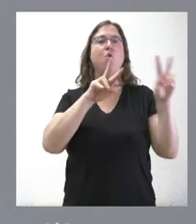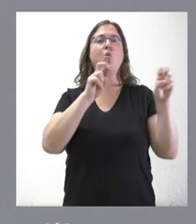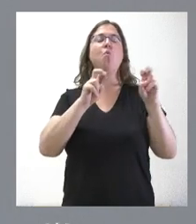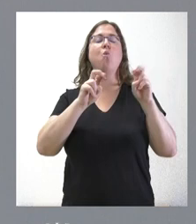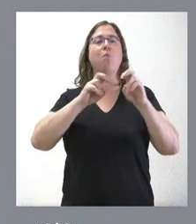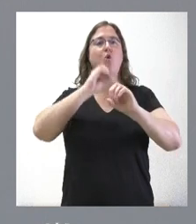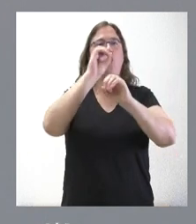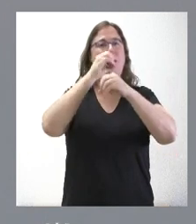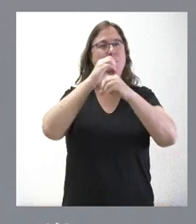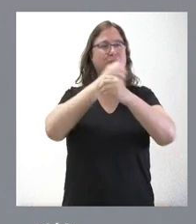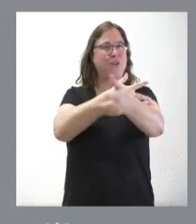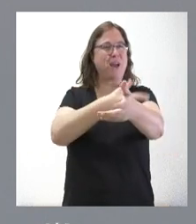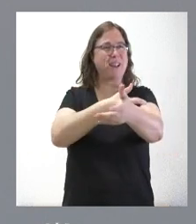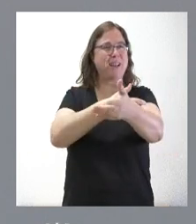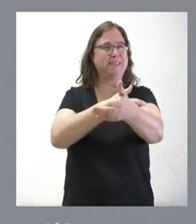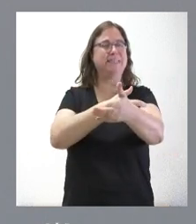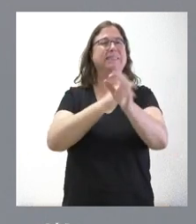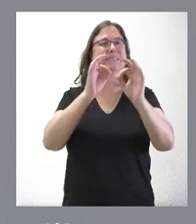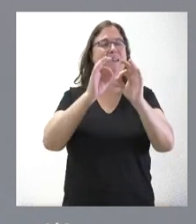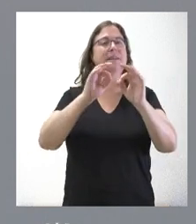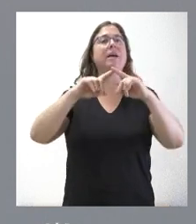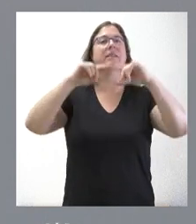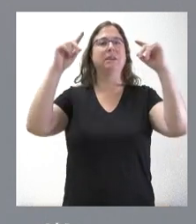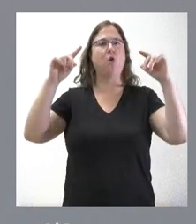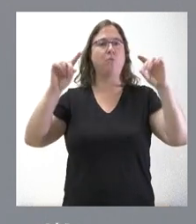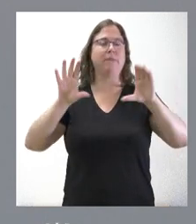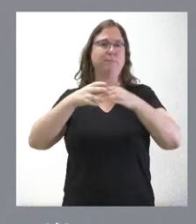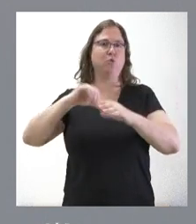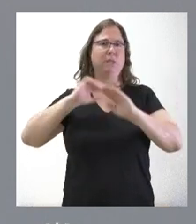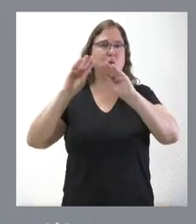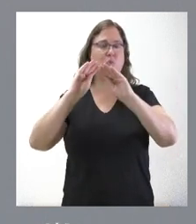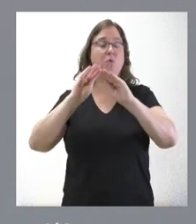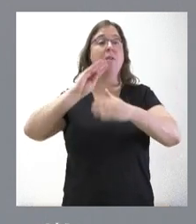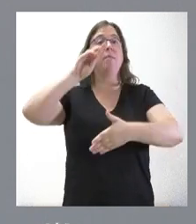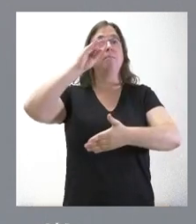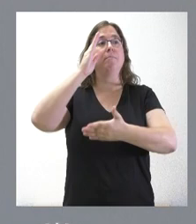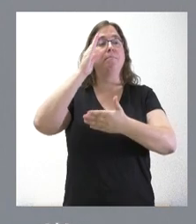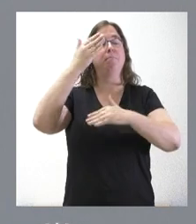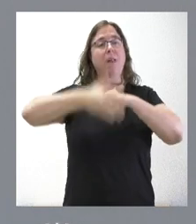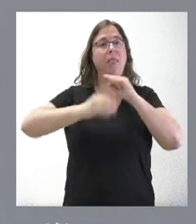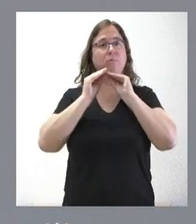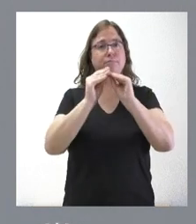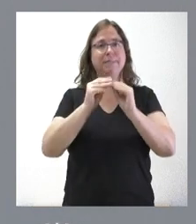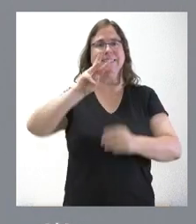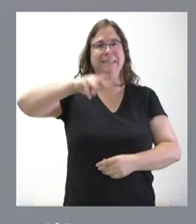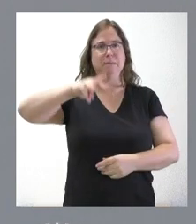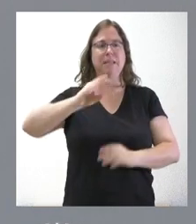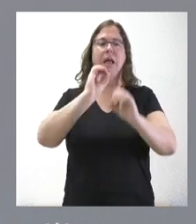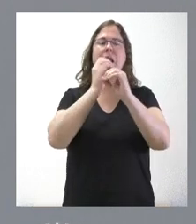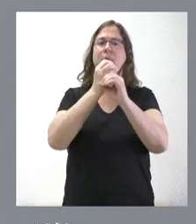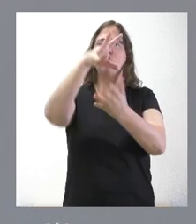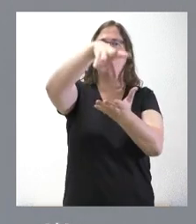clínicos del Complejo Asistencial de Segovia, que tendrá un plazo de ejecución de tres meses, para un laboratorio central